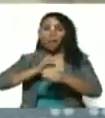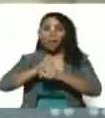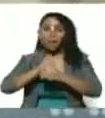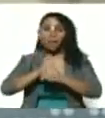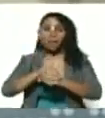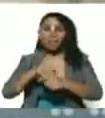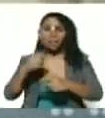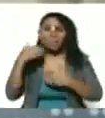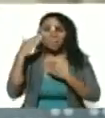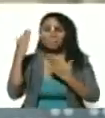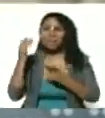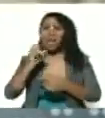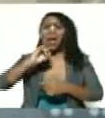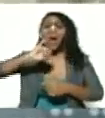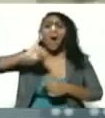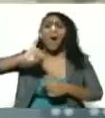quién es.